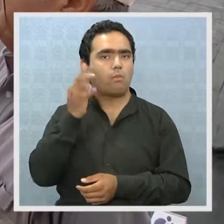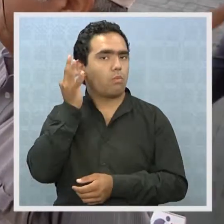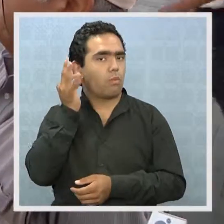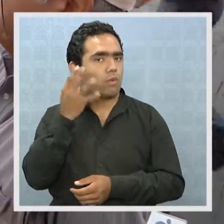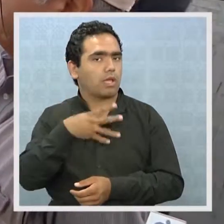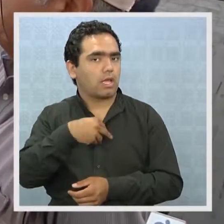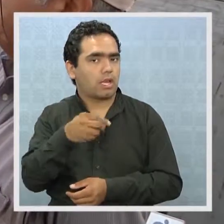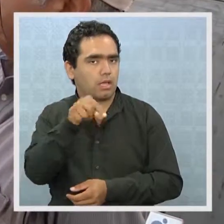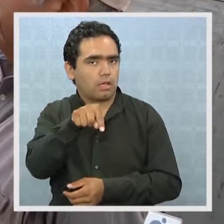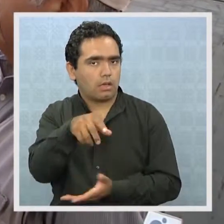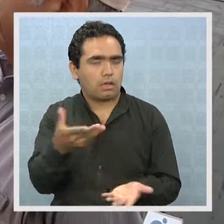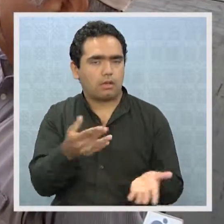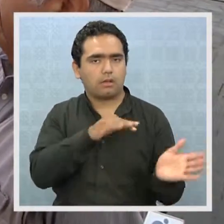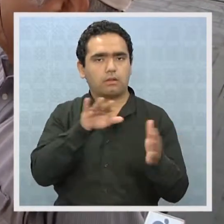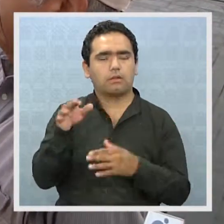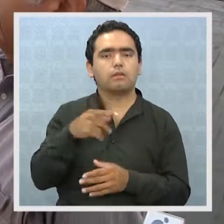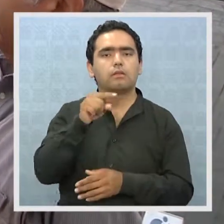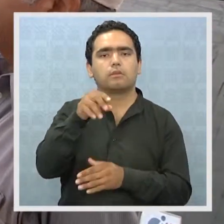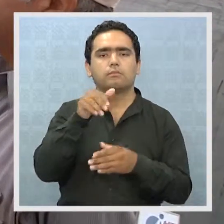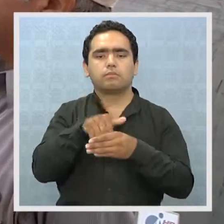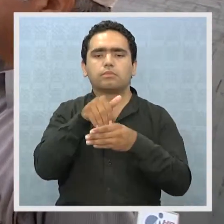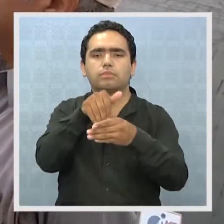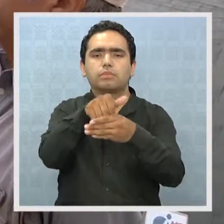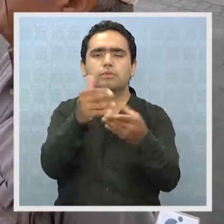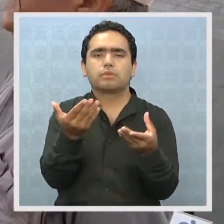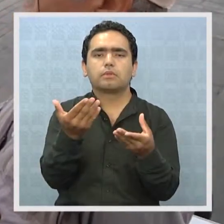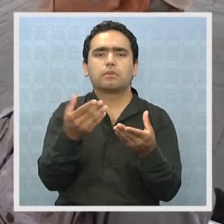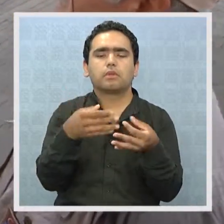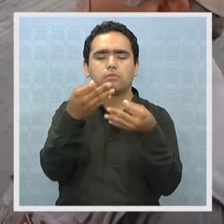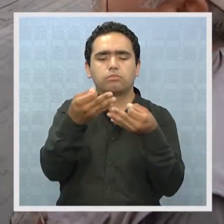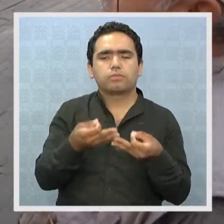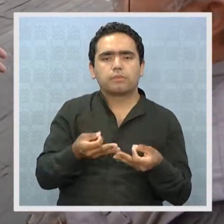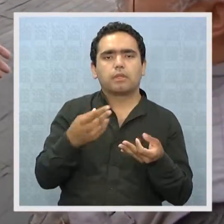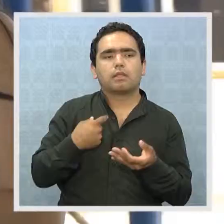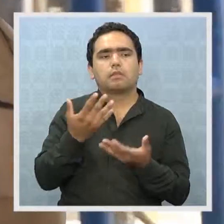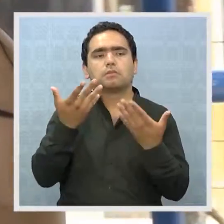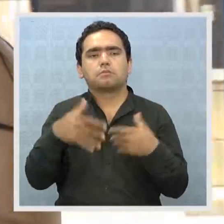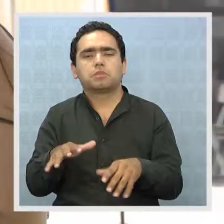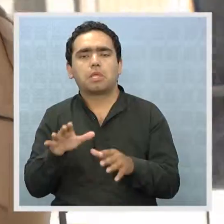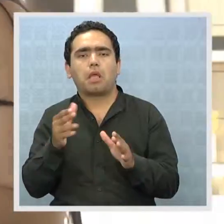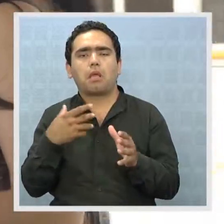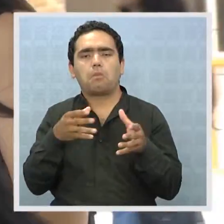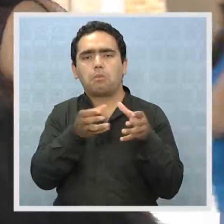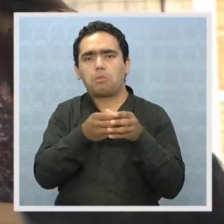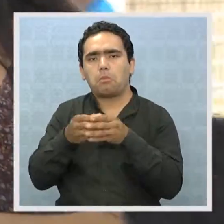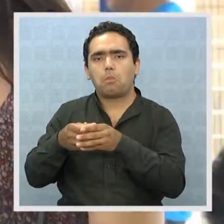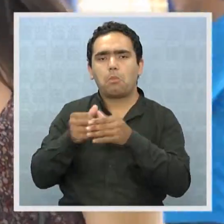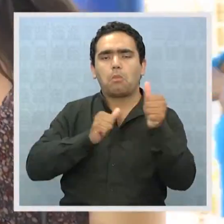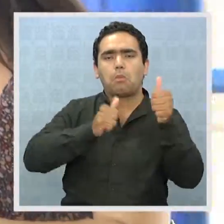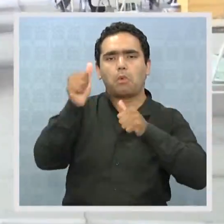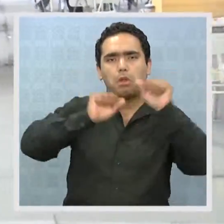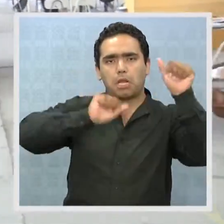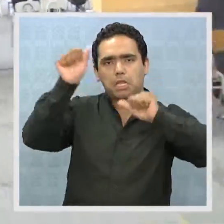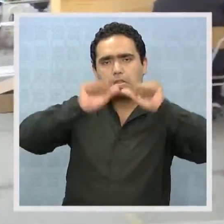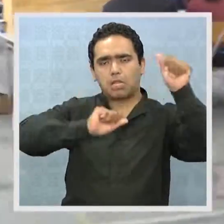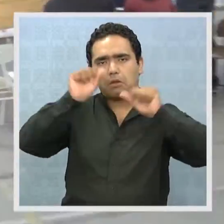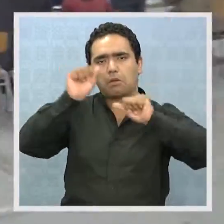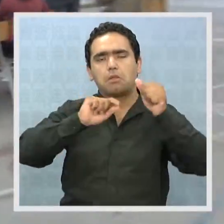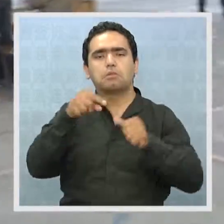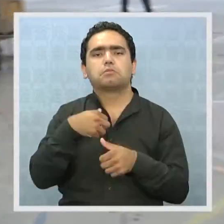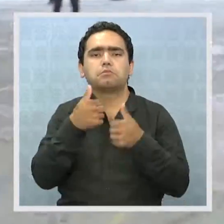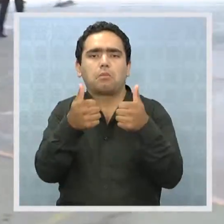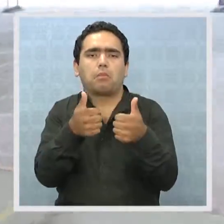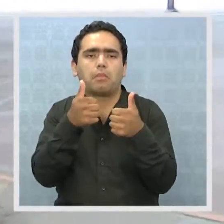que es padre de la candidata. El acto de primaria, más allá de sus resultados y controversia, satisface a los actores políticos regionales,